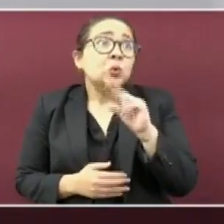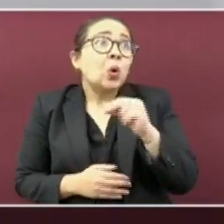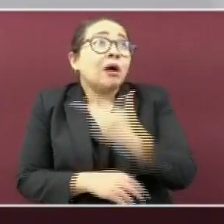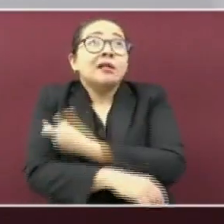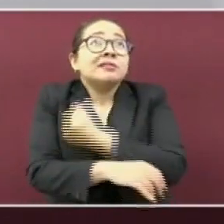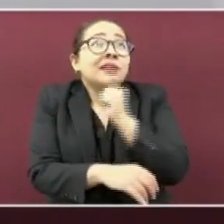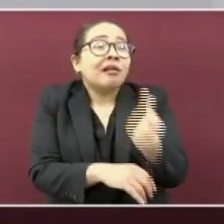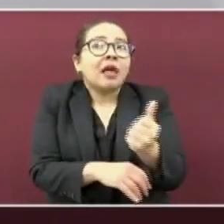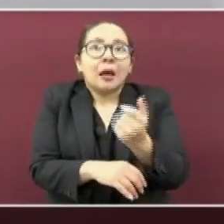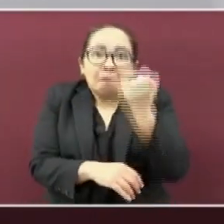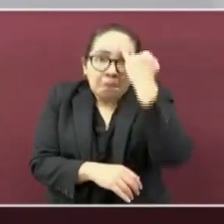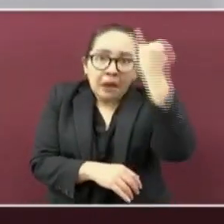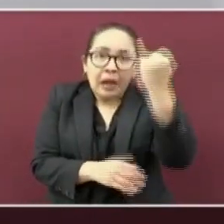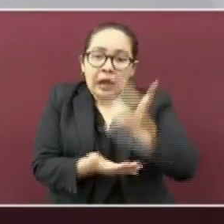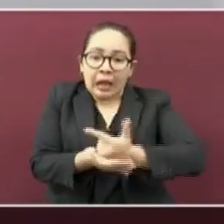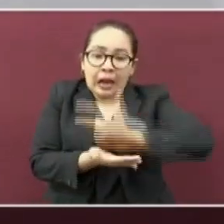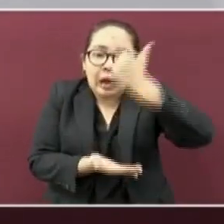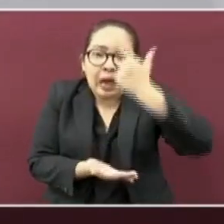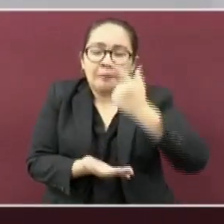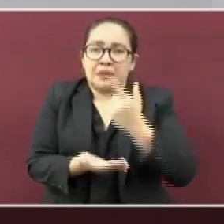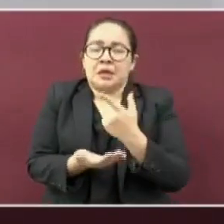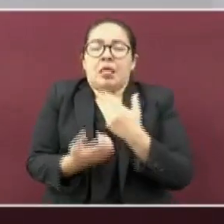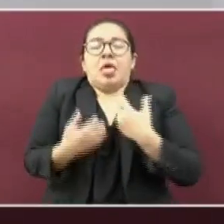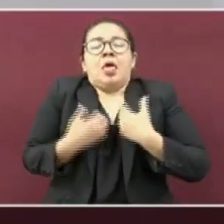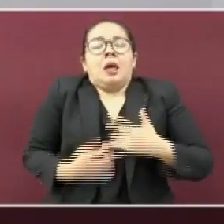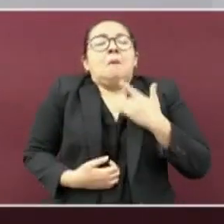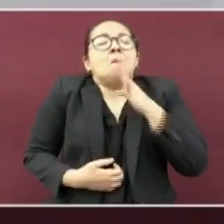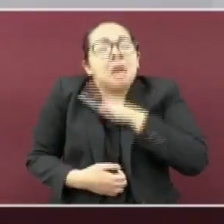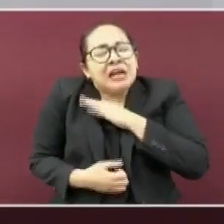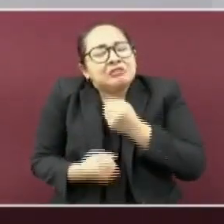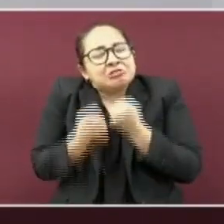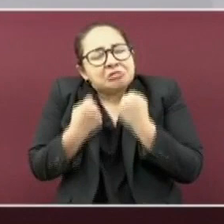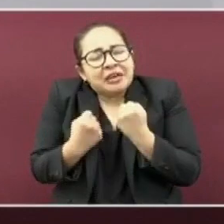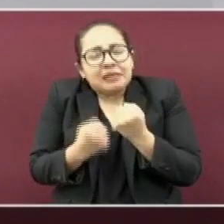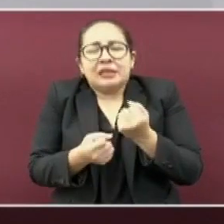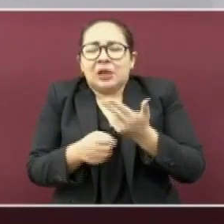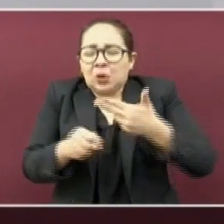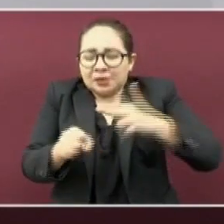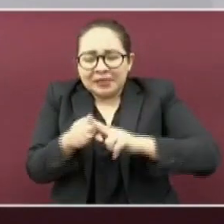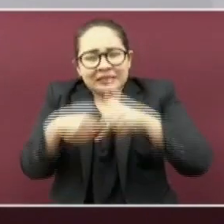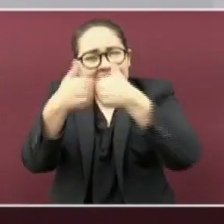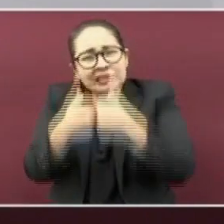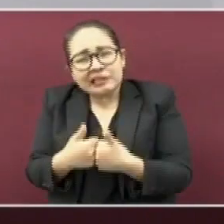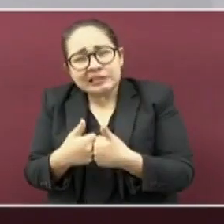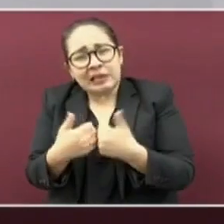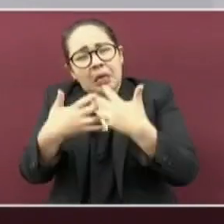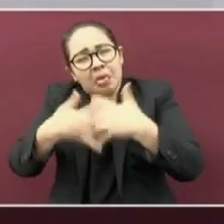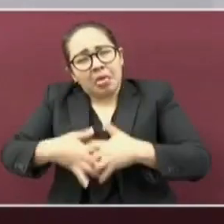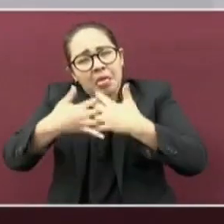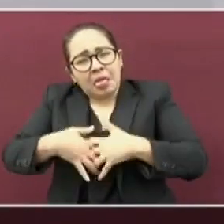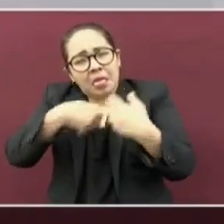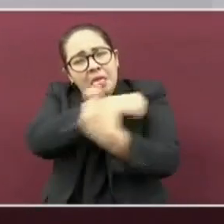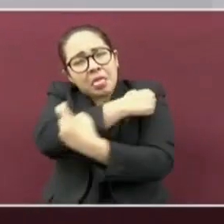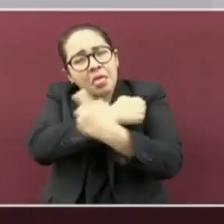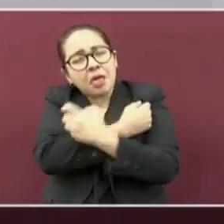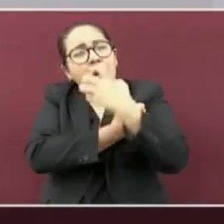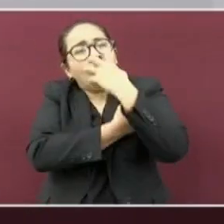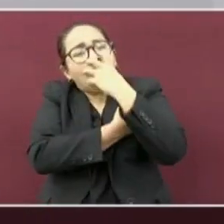llegar a una terapia intensiva con un ventilador mecánico en un hospital con riesgo de morir.